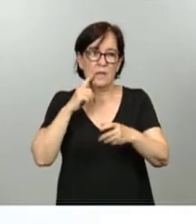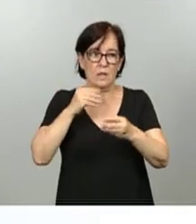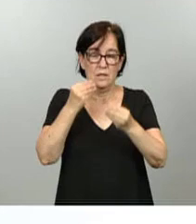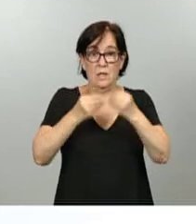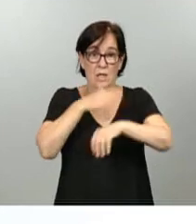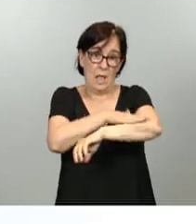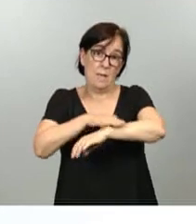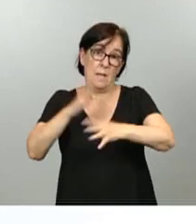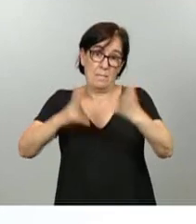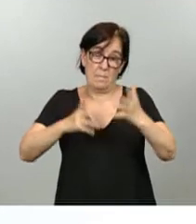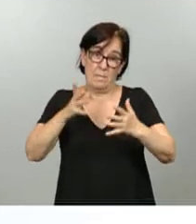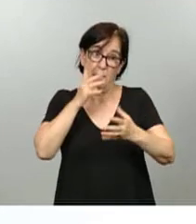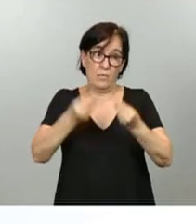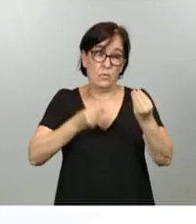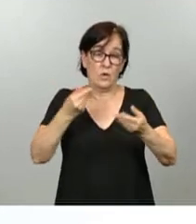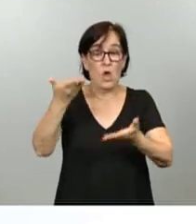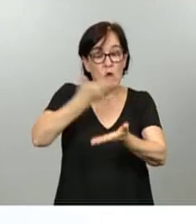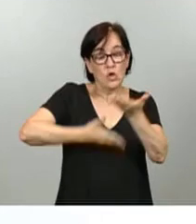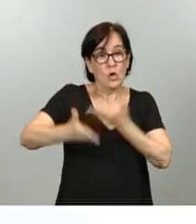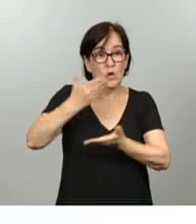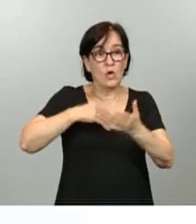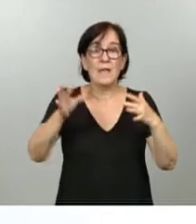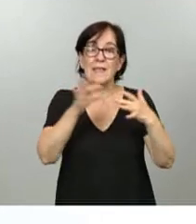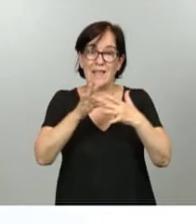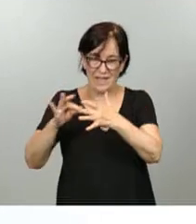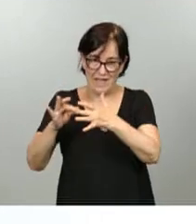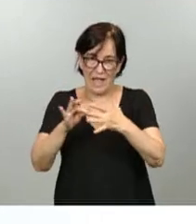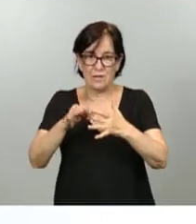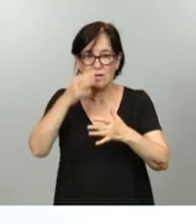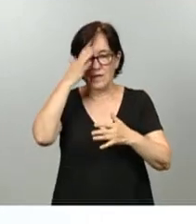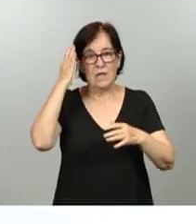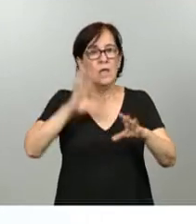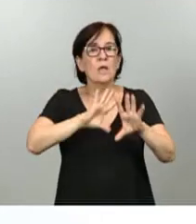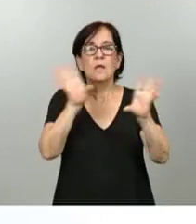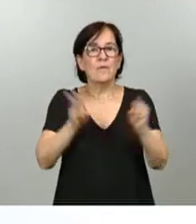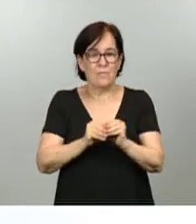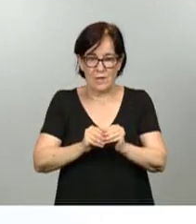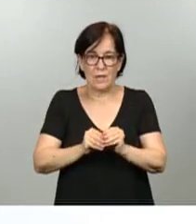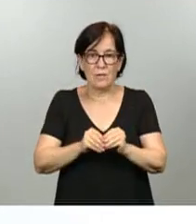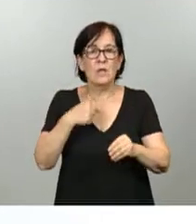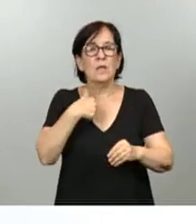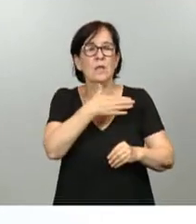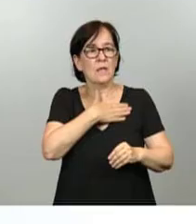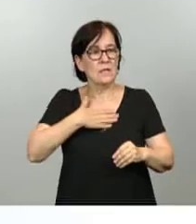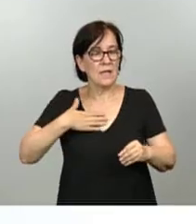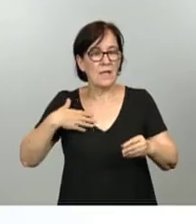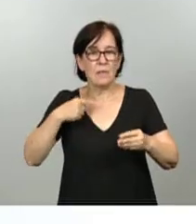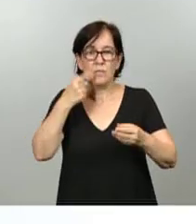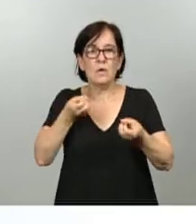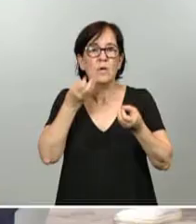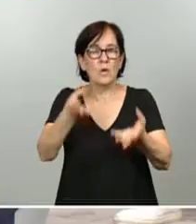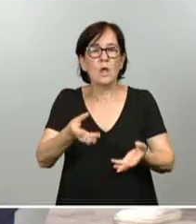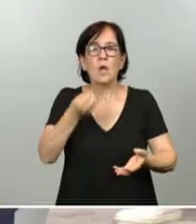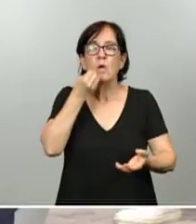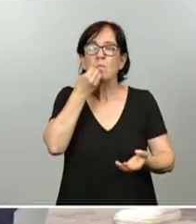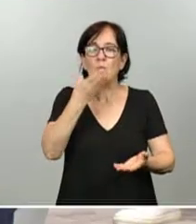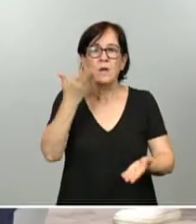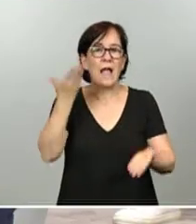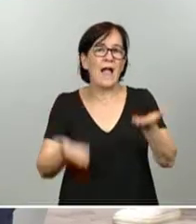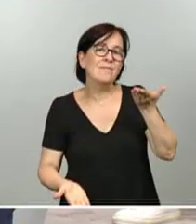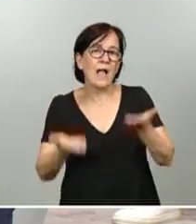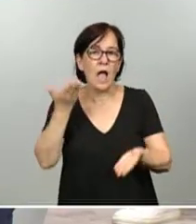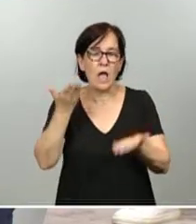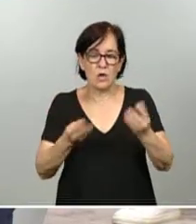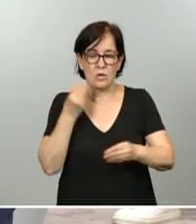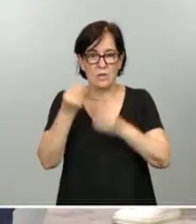demandarán colaboración y liderazgo. Finalmente, queremos manifestar la buena valoración que hacemos de la